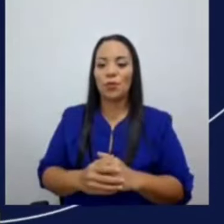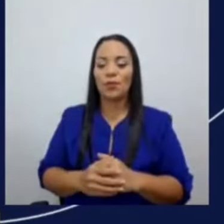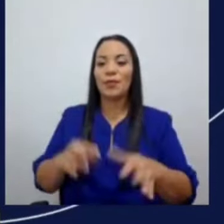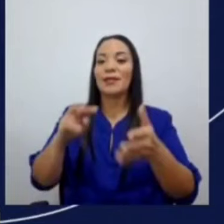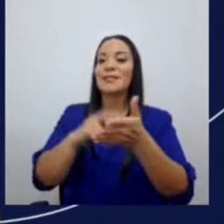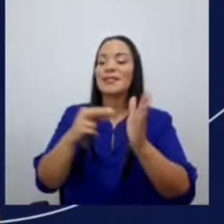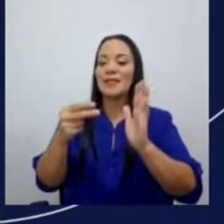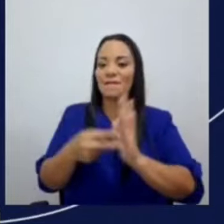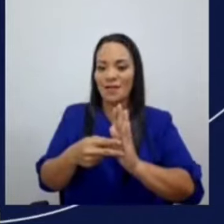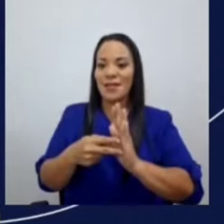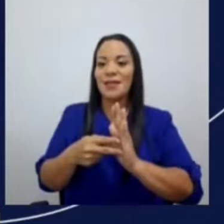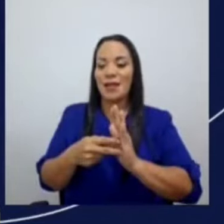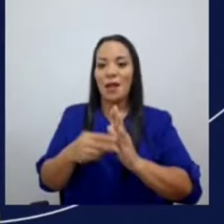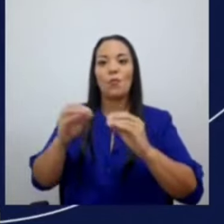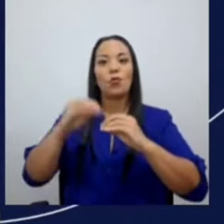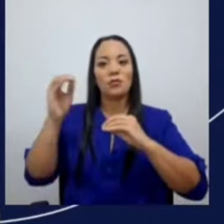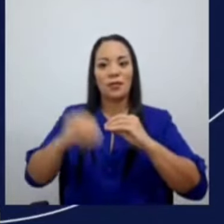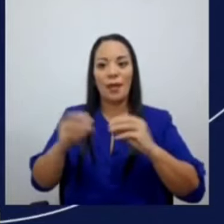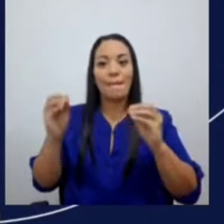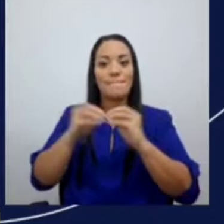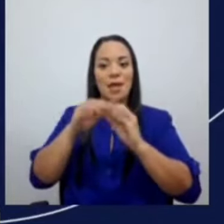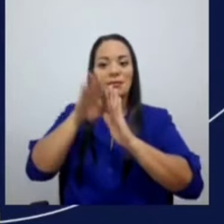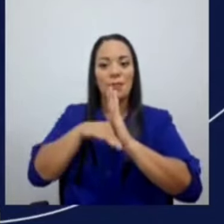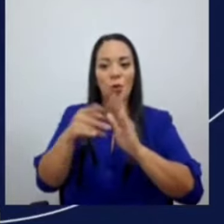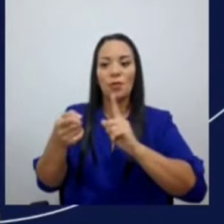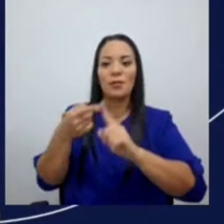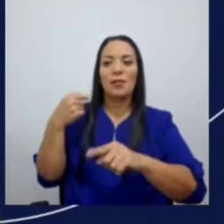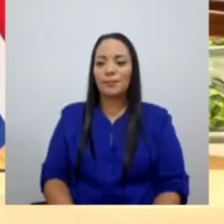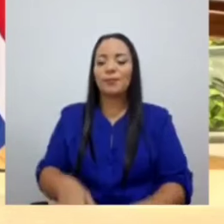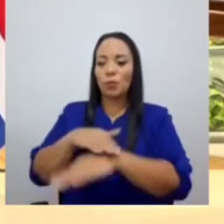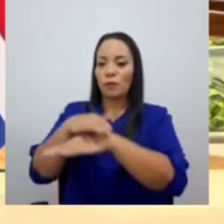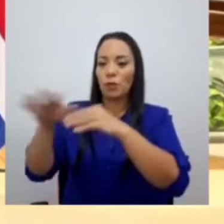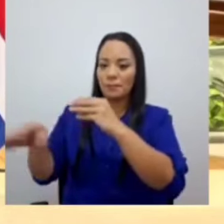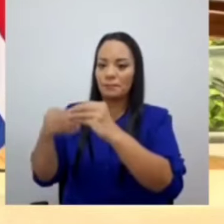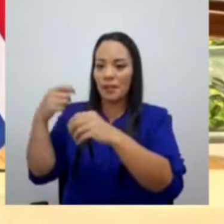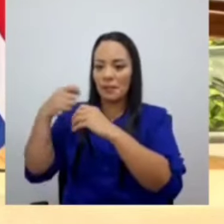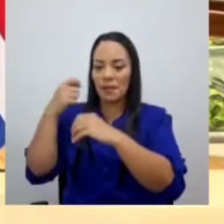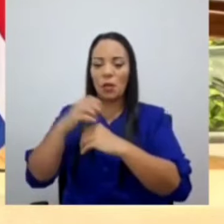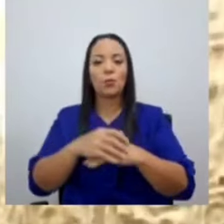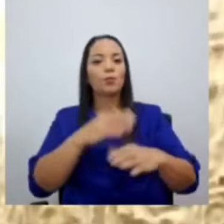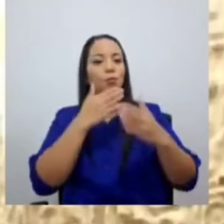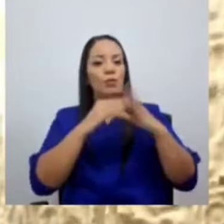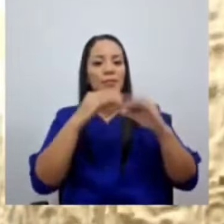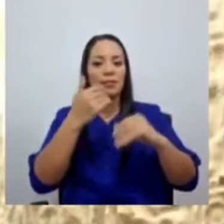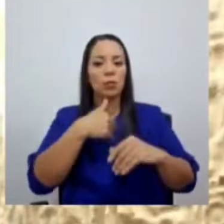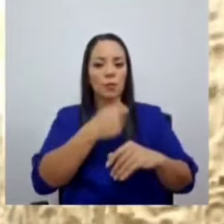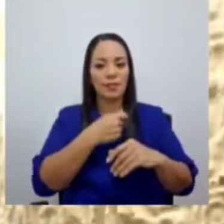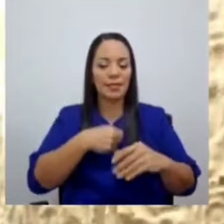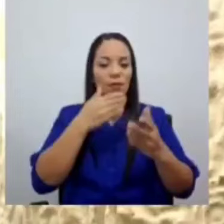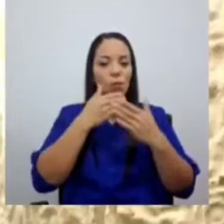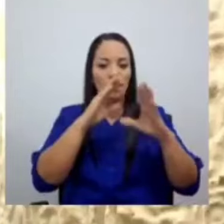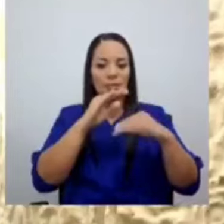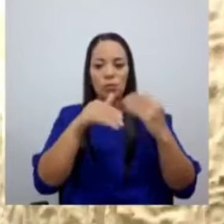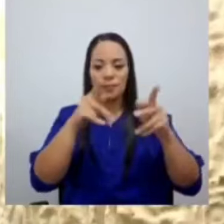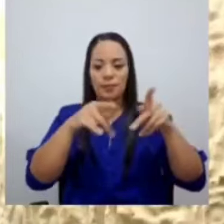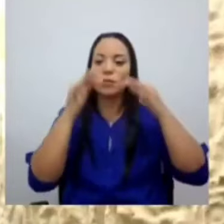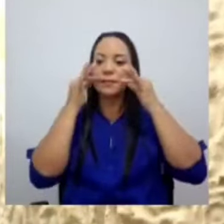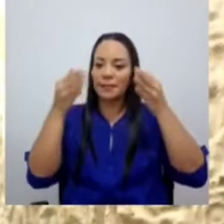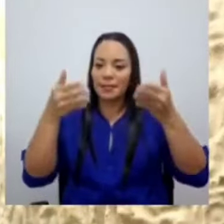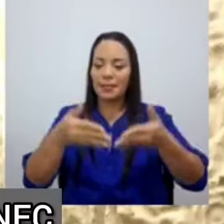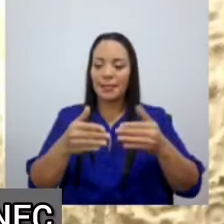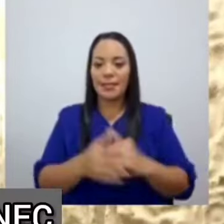significa que es la tasa de desempleo más baja desde que se tiene registro. Buenas tardes, señor presidente. Buenas tardes a todos los presentes.